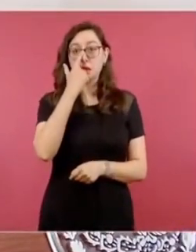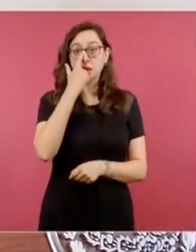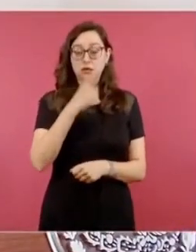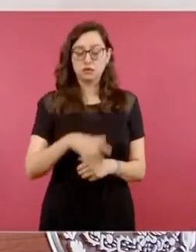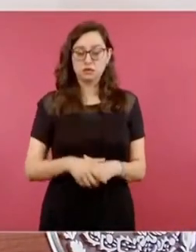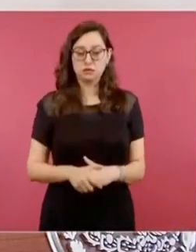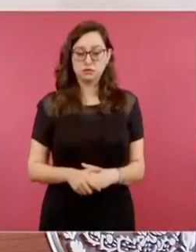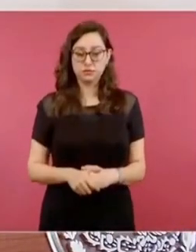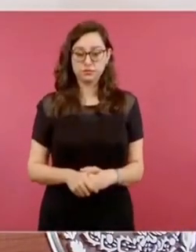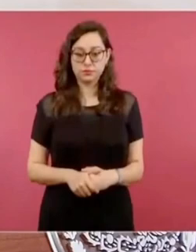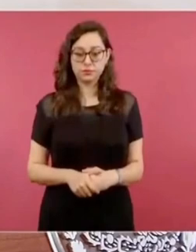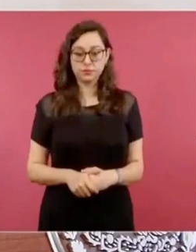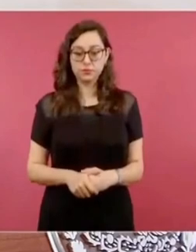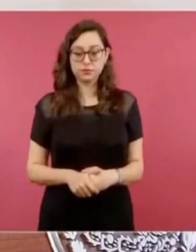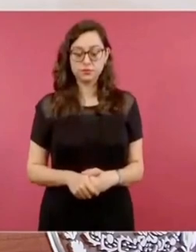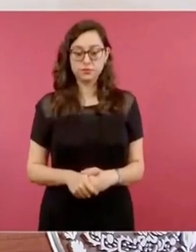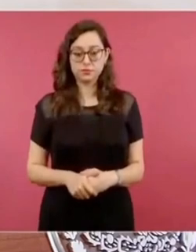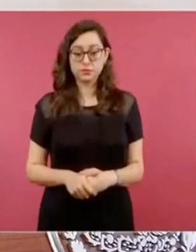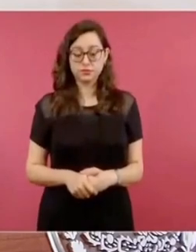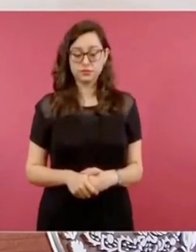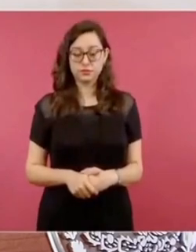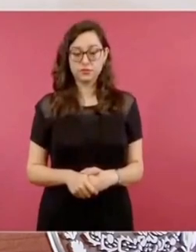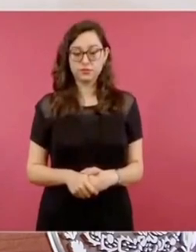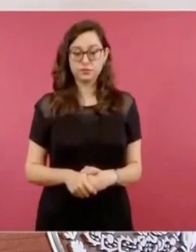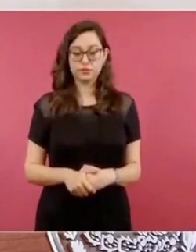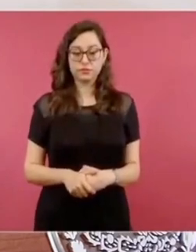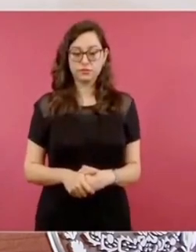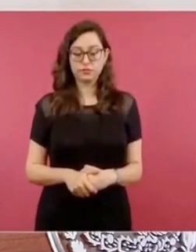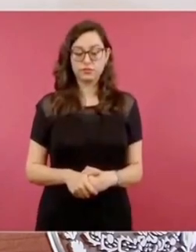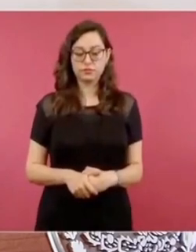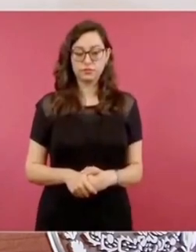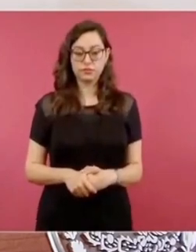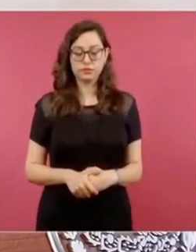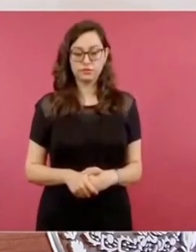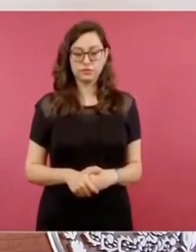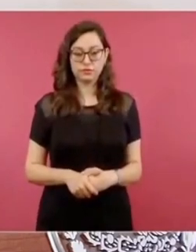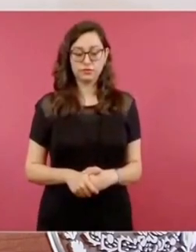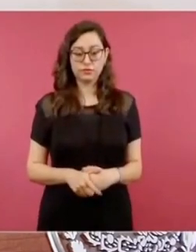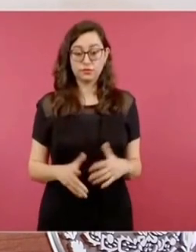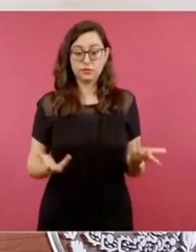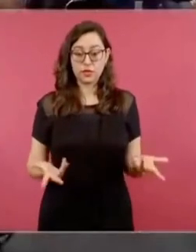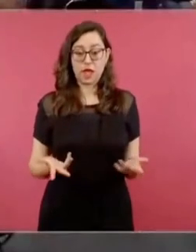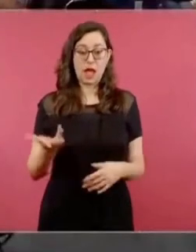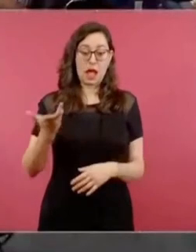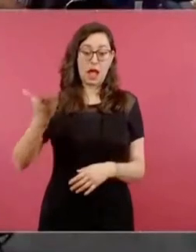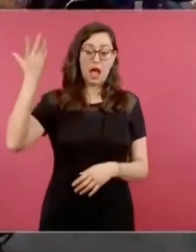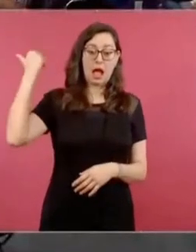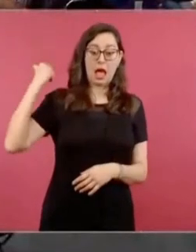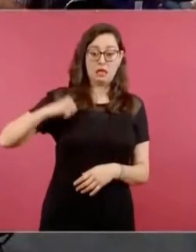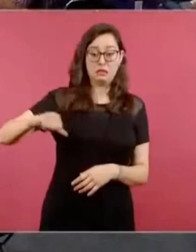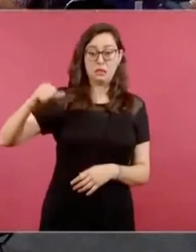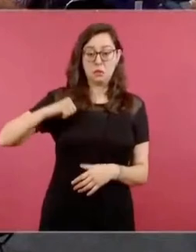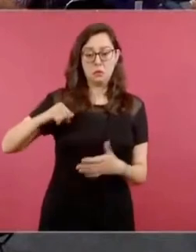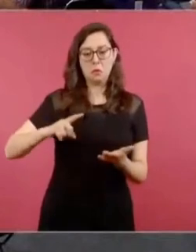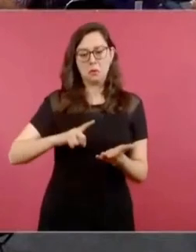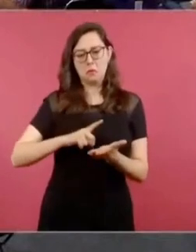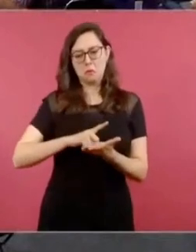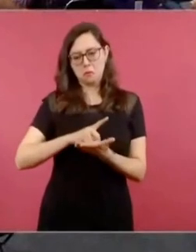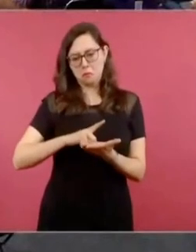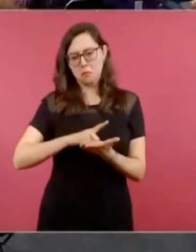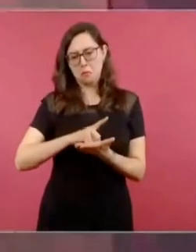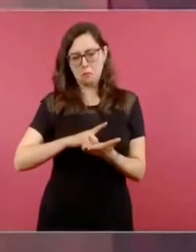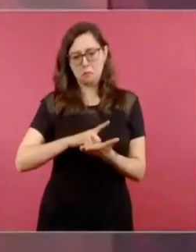sustituidas por estas drogas